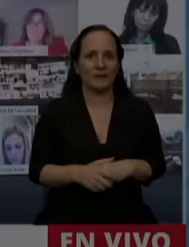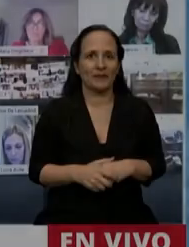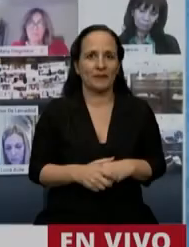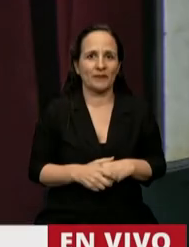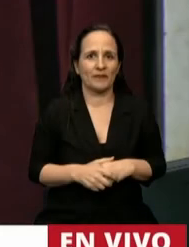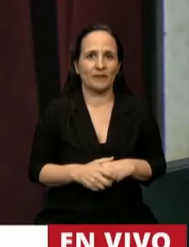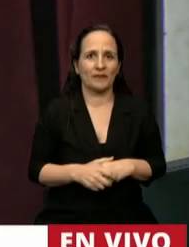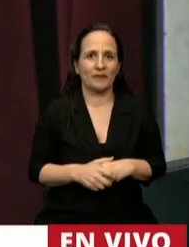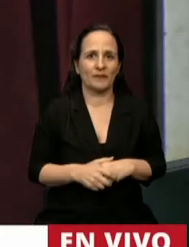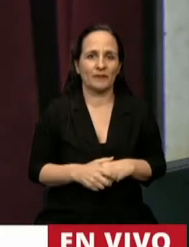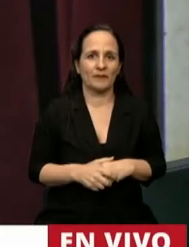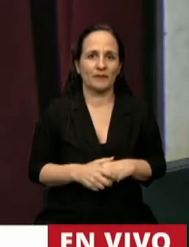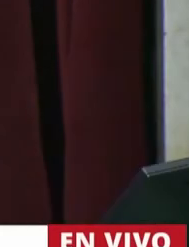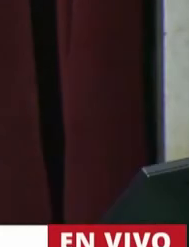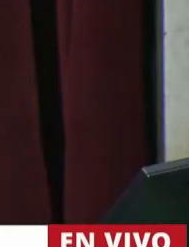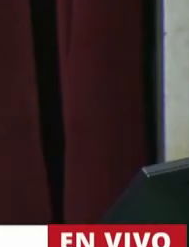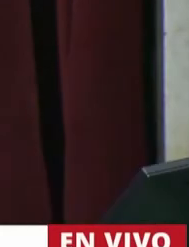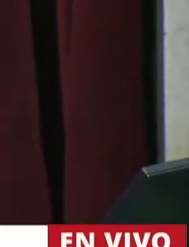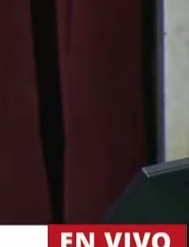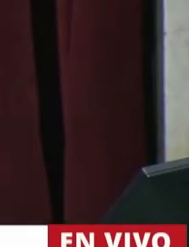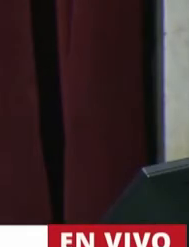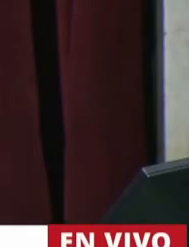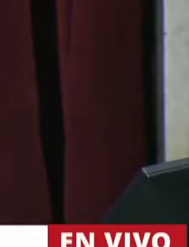En el uso de la palabra, la diputada Romina del Pla.